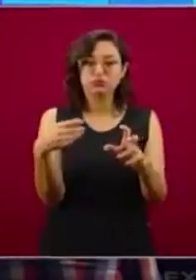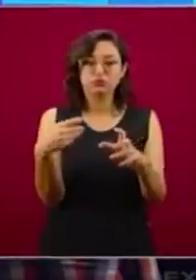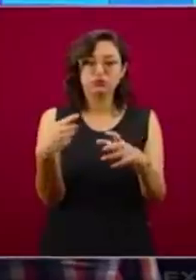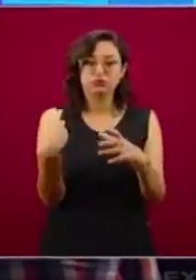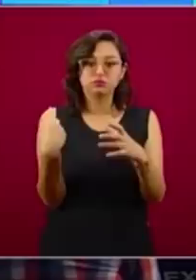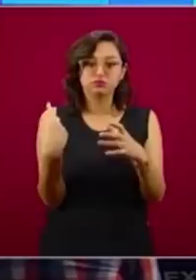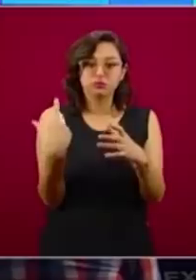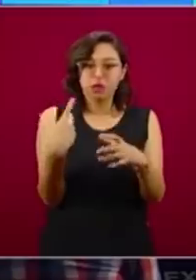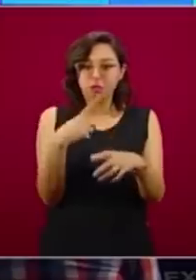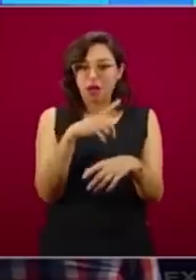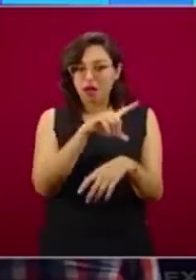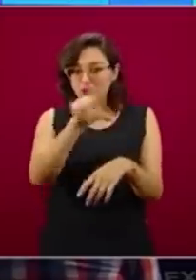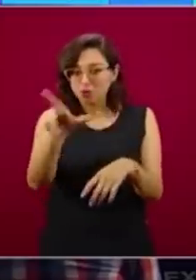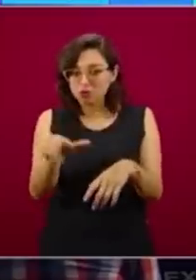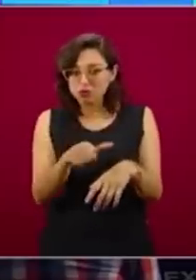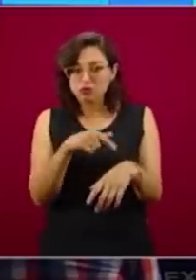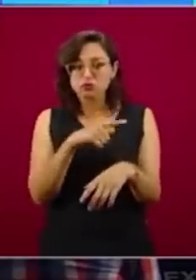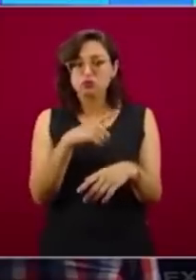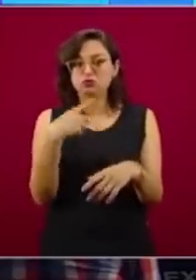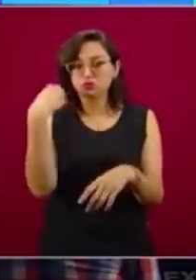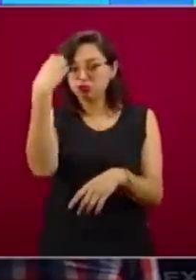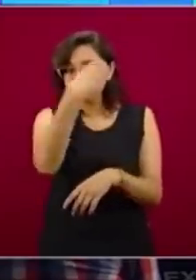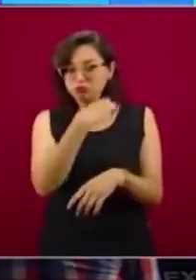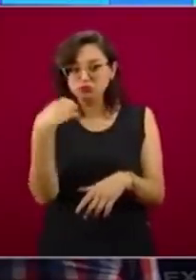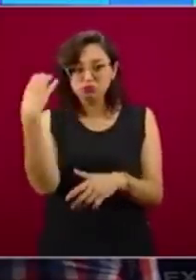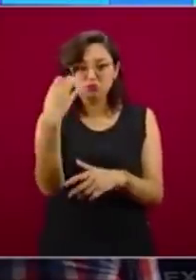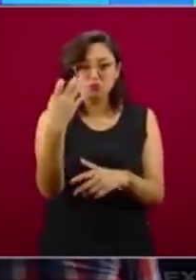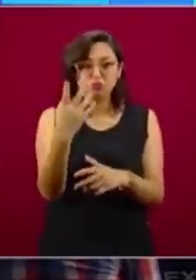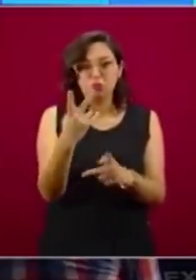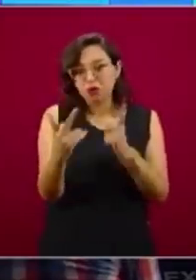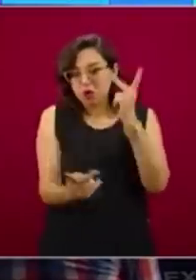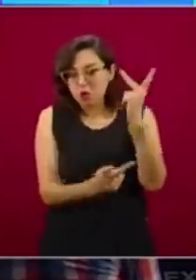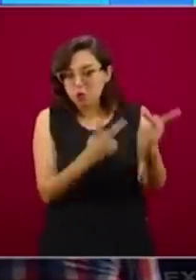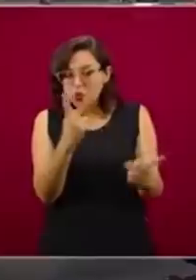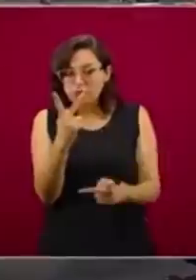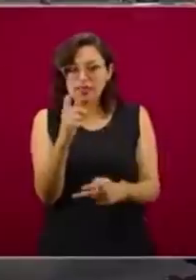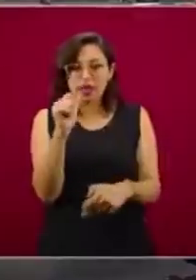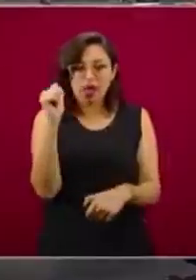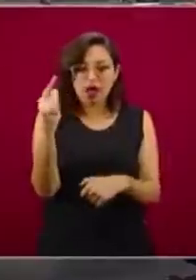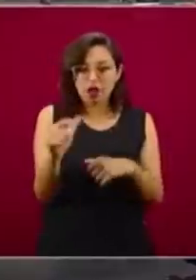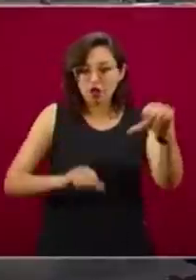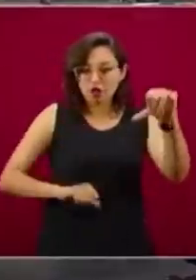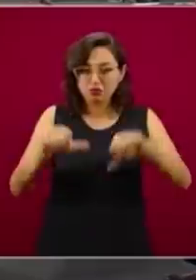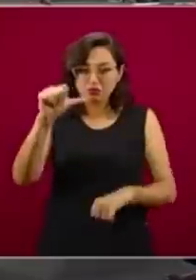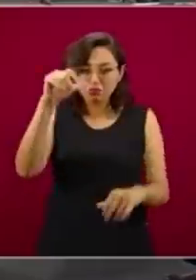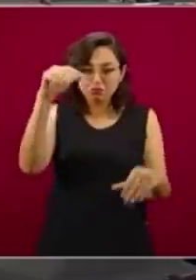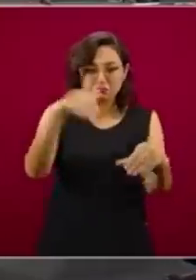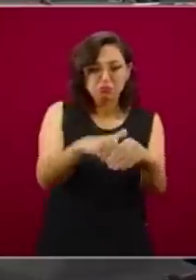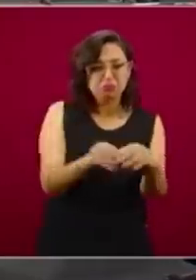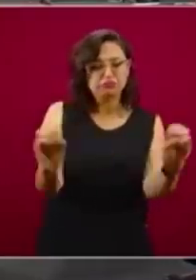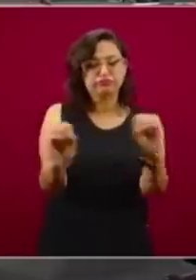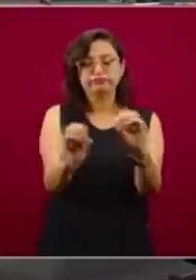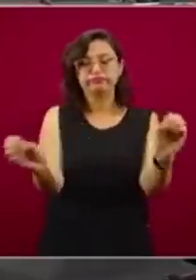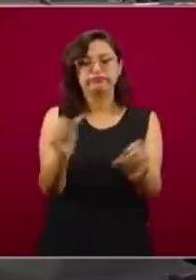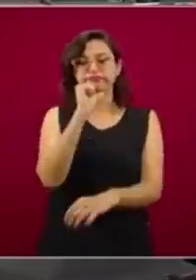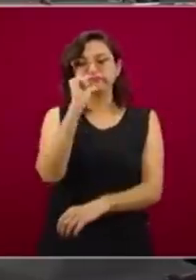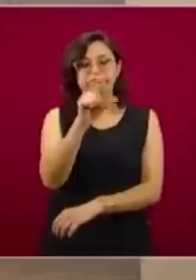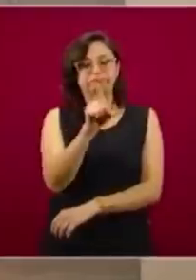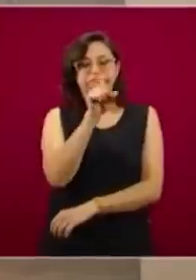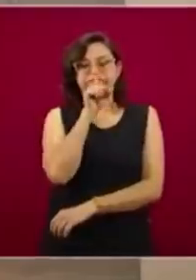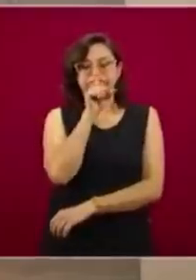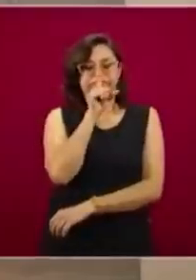evaluado o ninguna pregunta dentro de lo que se exhibe en televisión